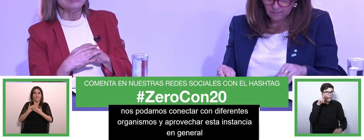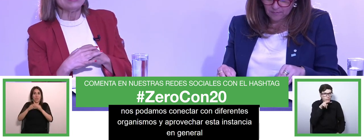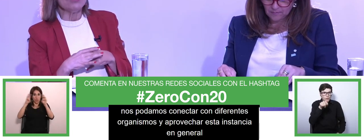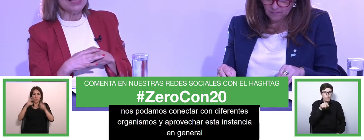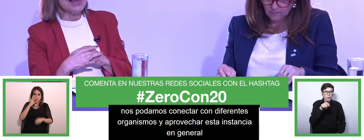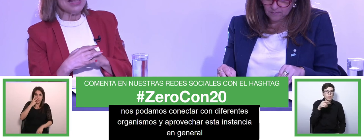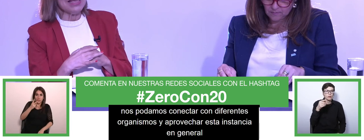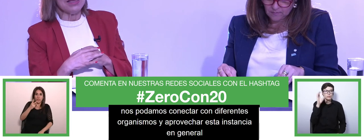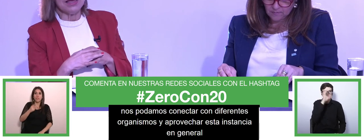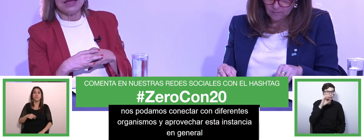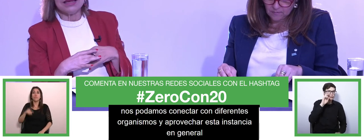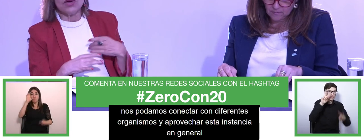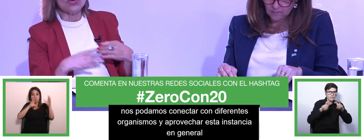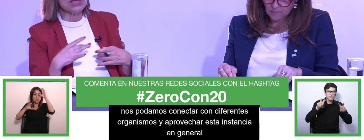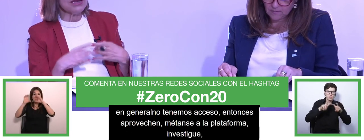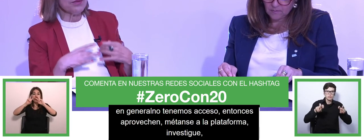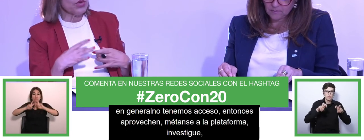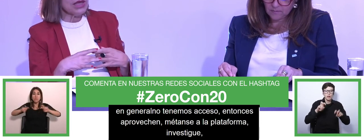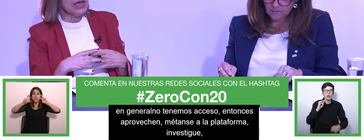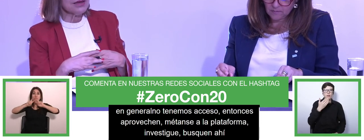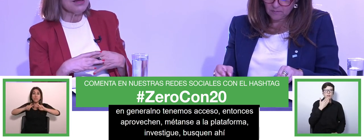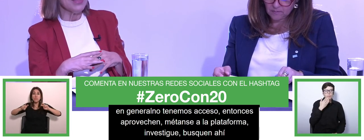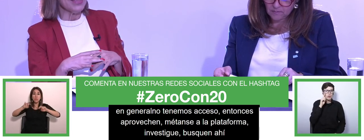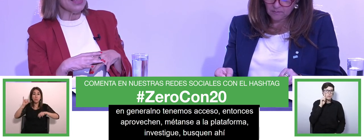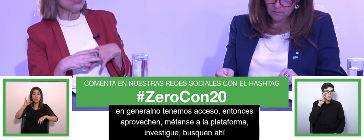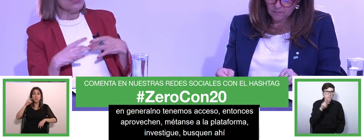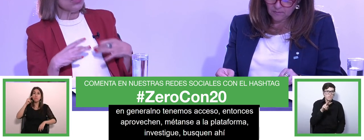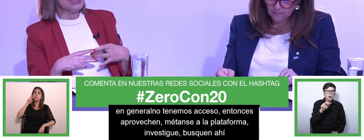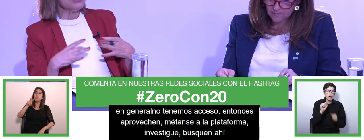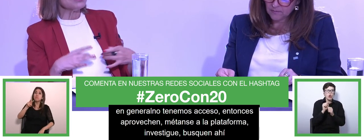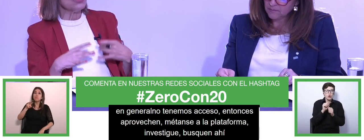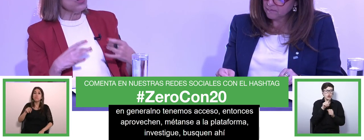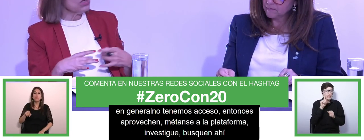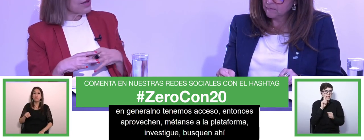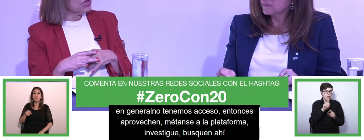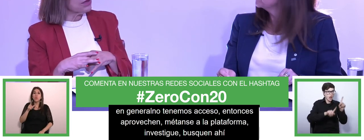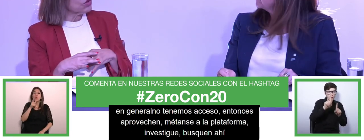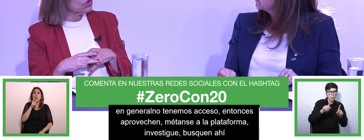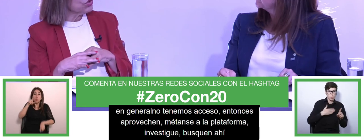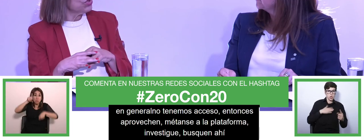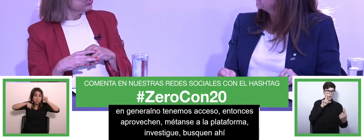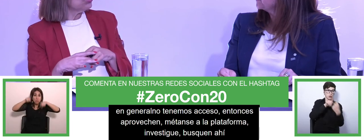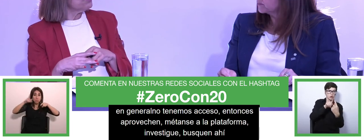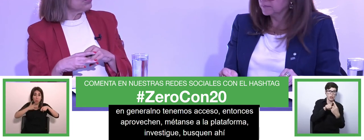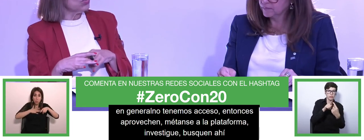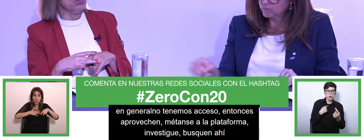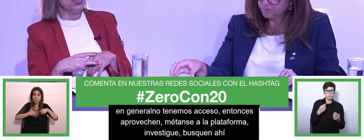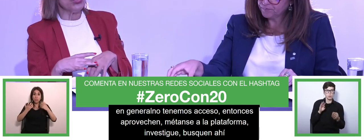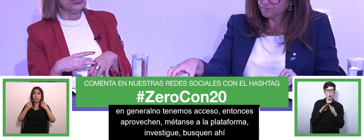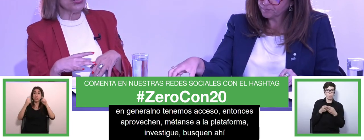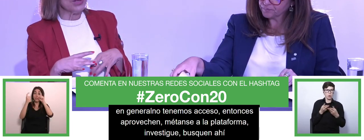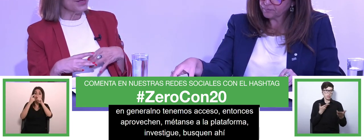y vean con quienes pueden colaborar y hacer comunidad porque de pronto nos vemos